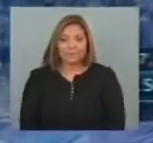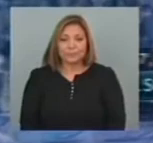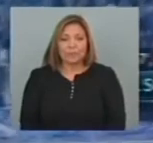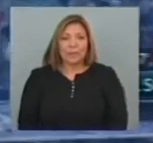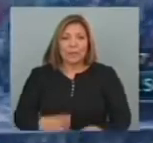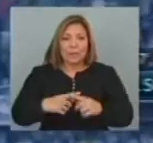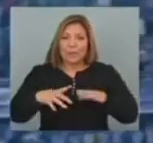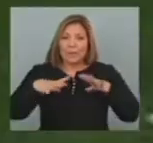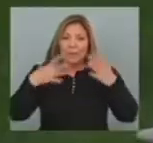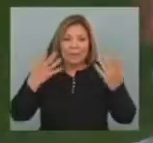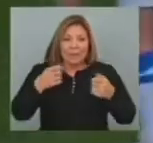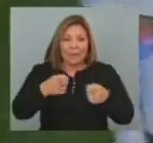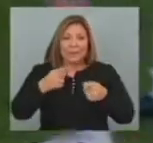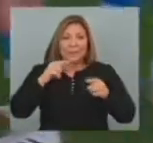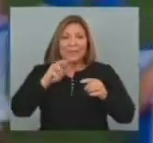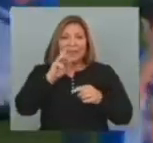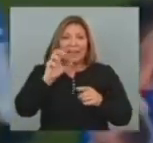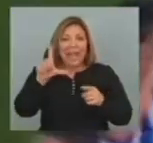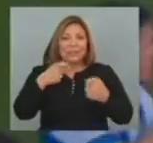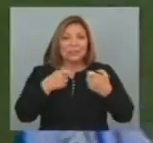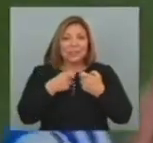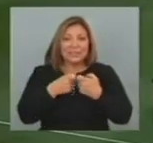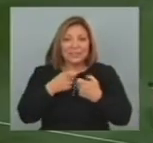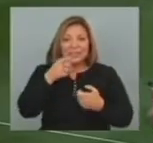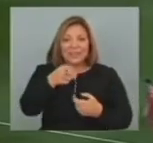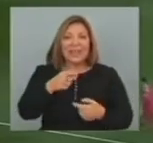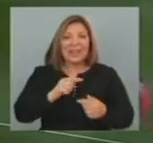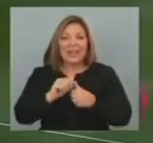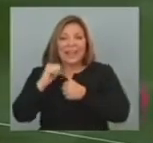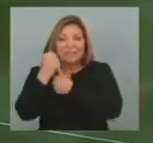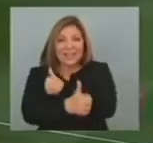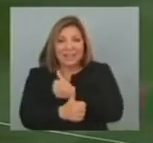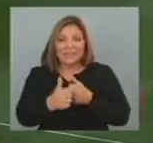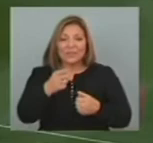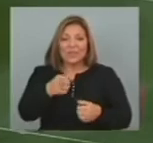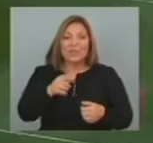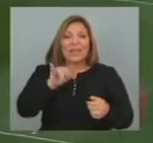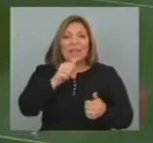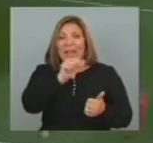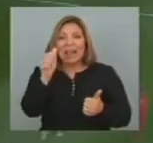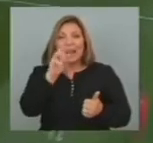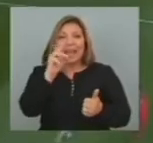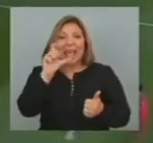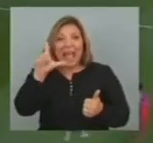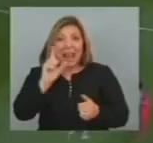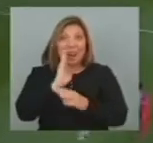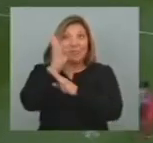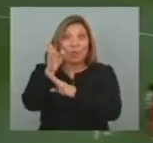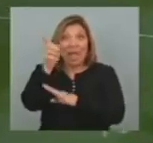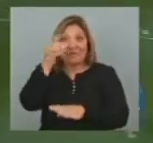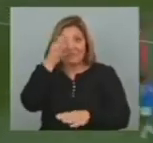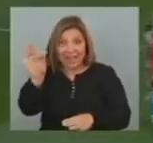Fiesta total Enano ETA Real Sociedad Olimpíc De Leonais En la revancha 2 a 0 Había ganado La Real En la ida En Francia